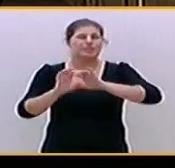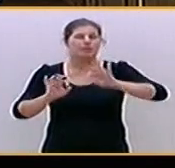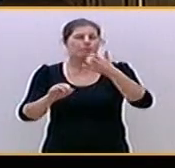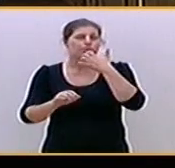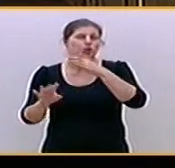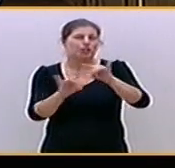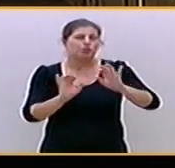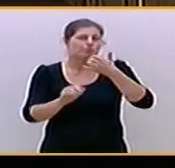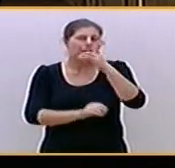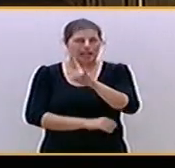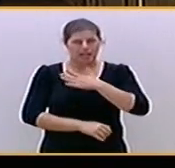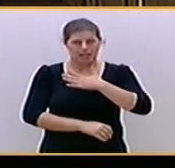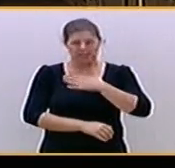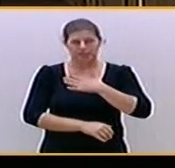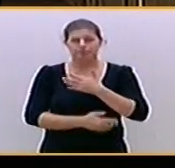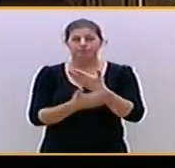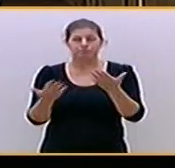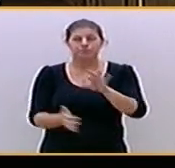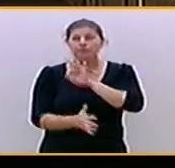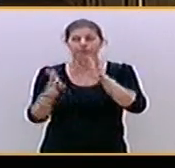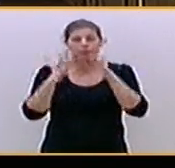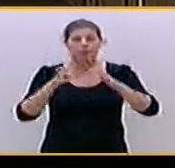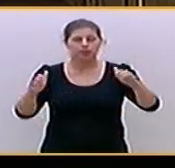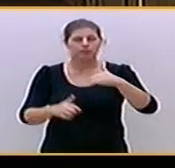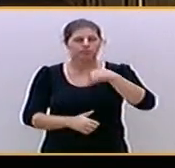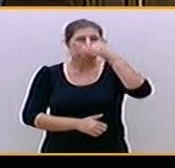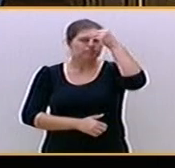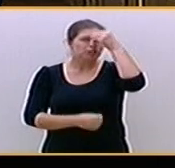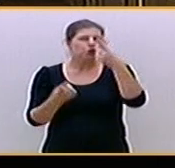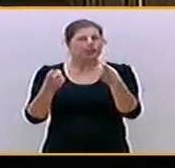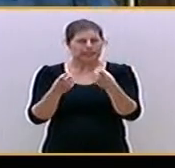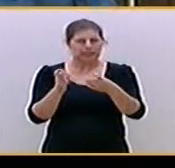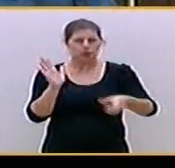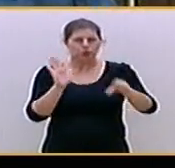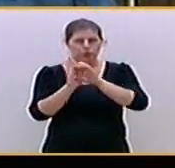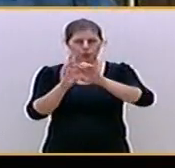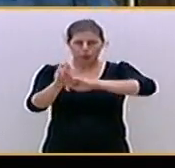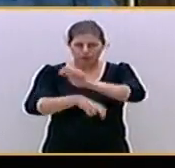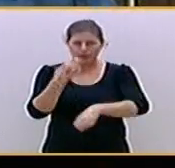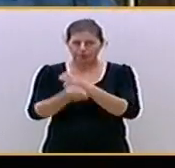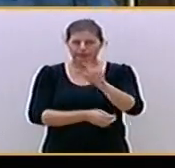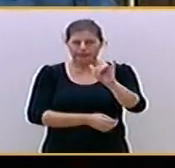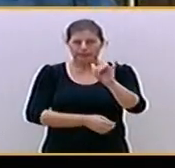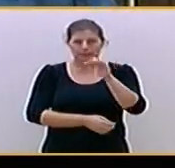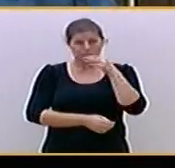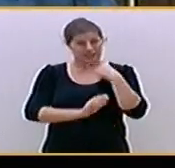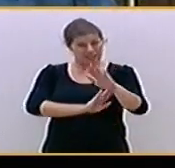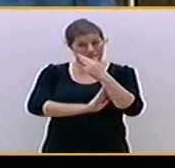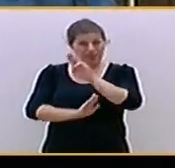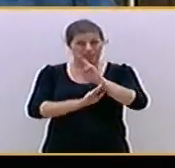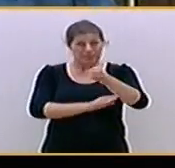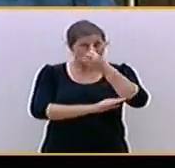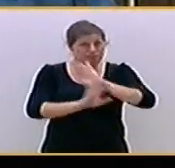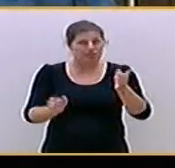En definitiva, señorías, creemos necesaria una reforma constitucional, pero no la que nos presenta el PP y el PSOE, que ni es